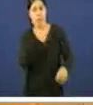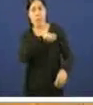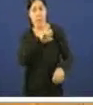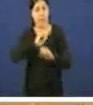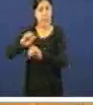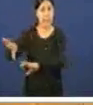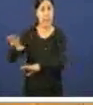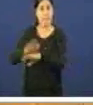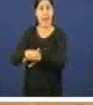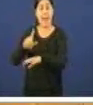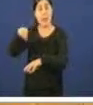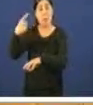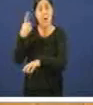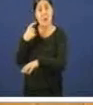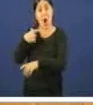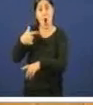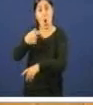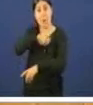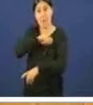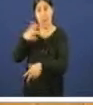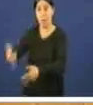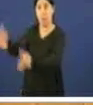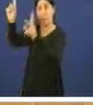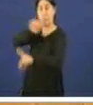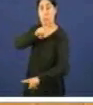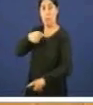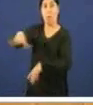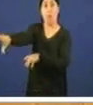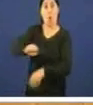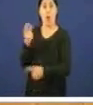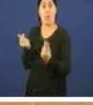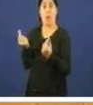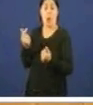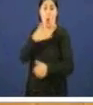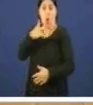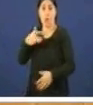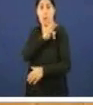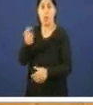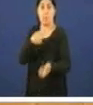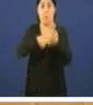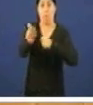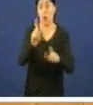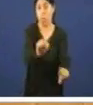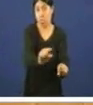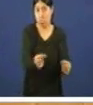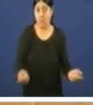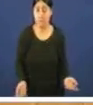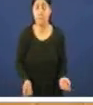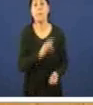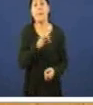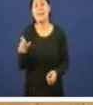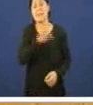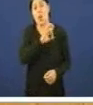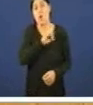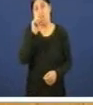Banco de España lles deixase facer a eles saquear a caixa delas a prezo de sal e miren o señor Feijó